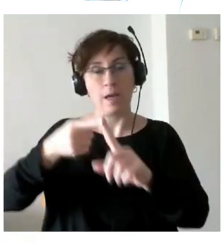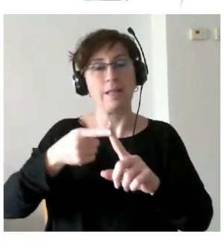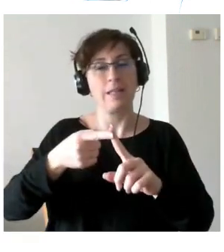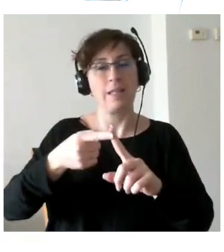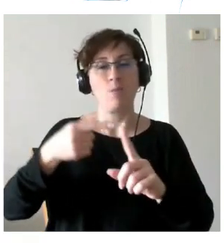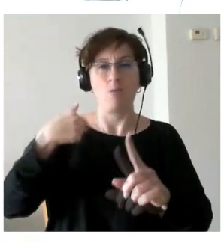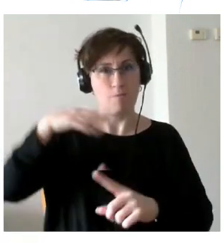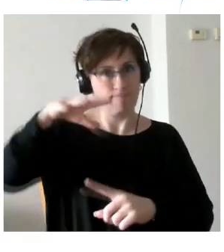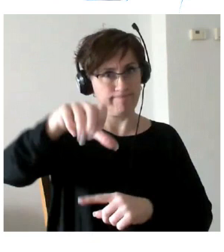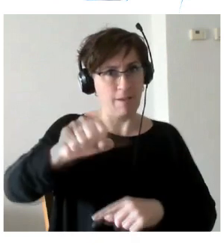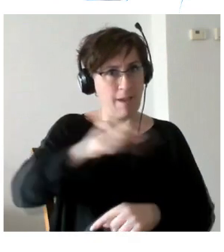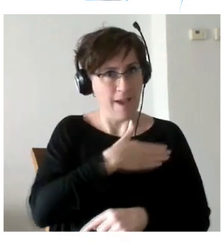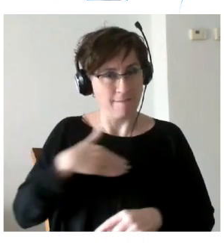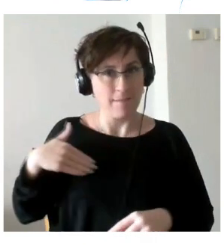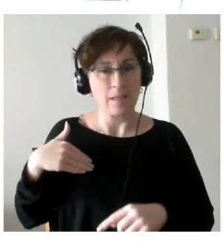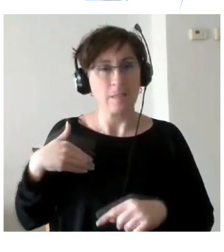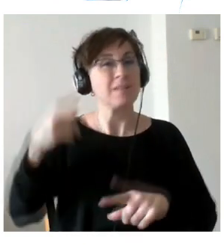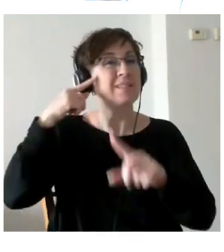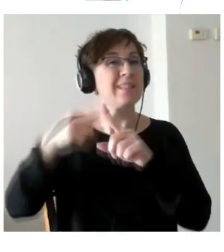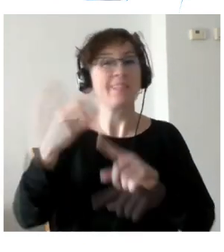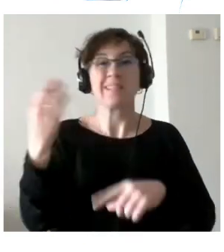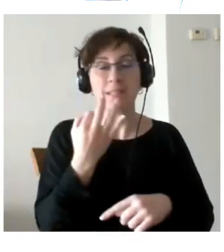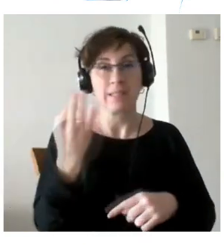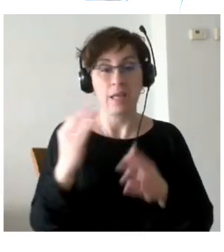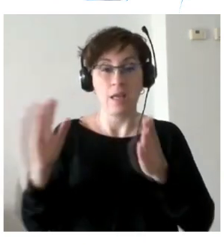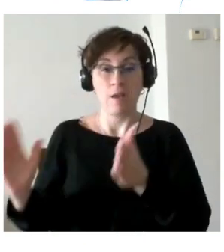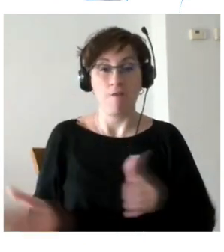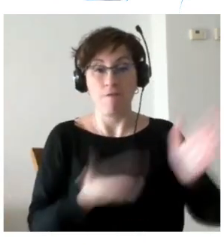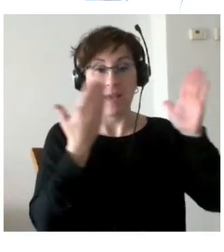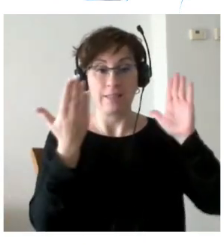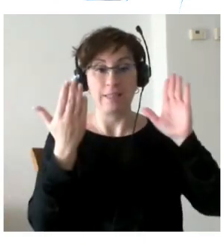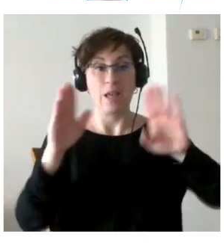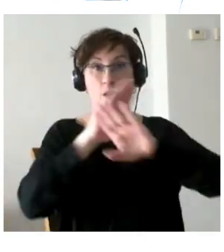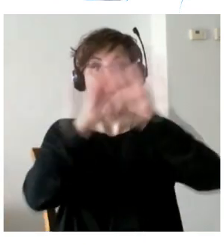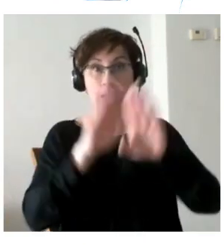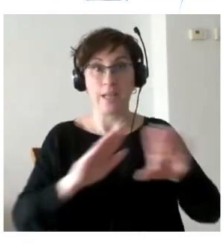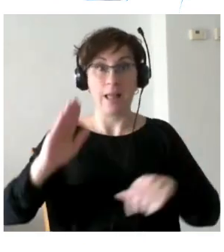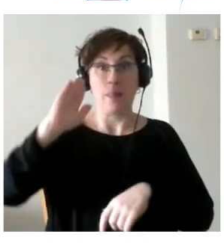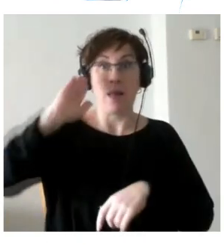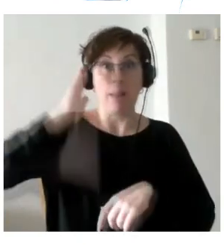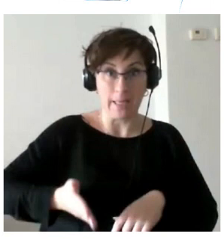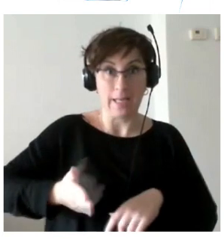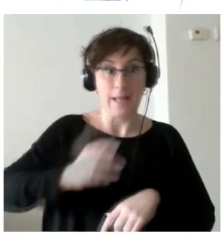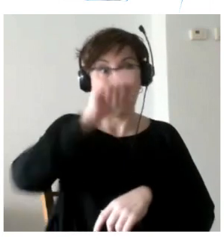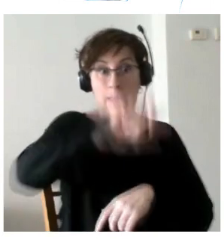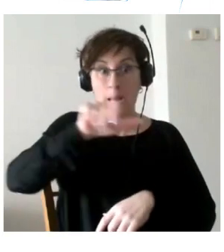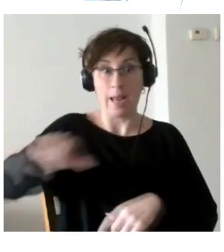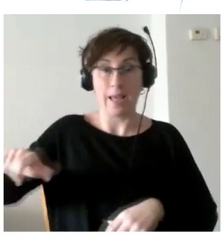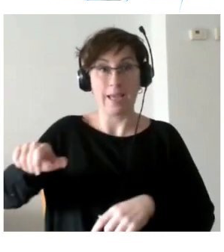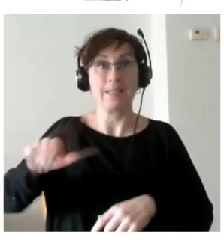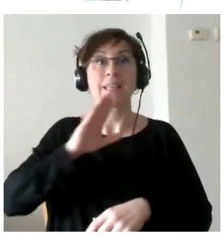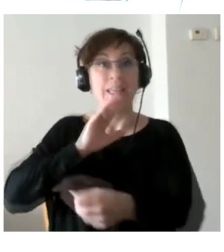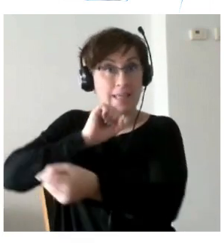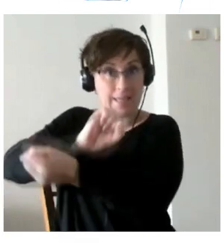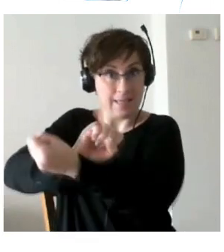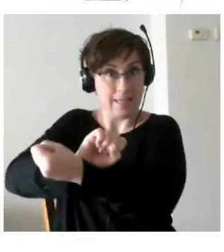promovía o se quería conseguir que el cumplimiento de la fase final de la pena de las personas que estaban cumpliendo pena personas con discapacidad intelectual